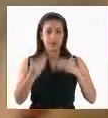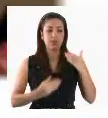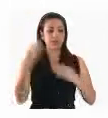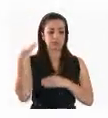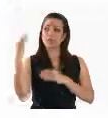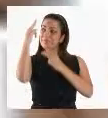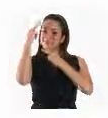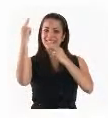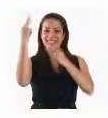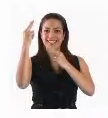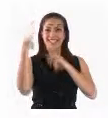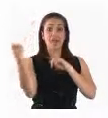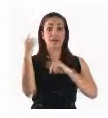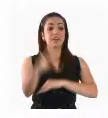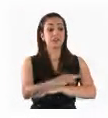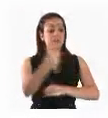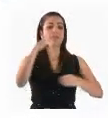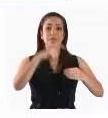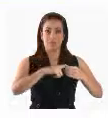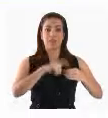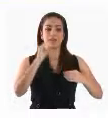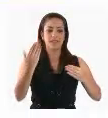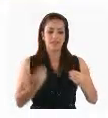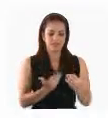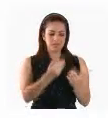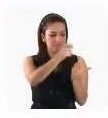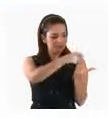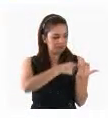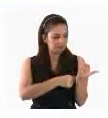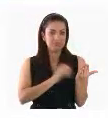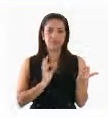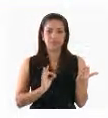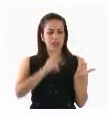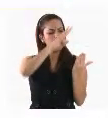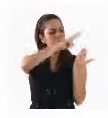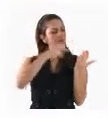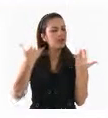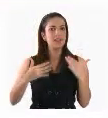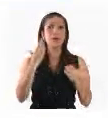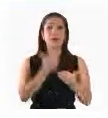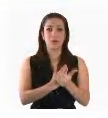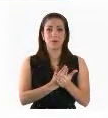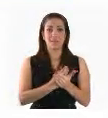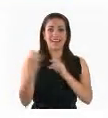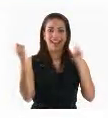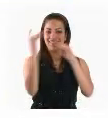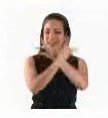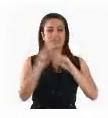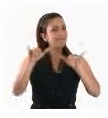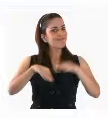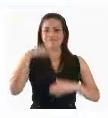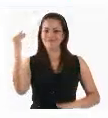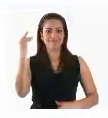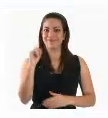democracia todos somos invitados de honor. Y la única manera de participar es si estamos debidamente registrados. ¡Compruébate ya! ¡Cumple! Y en la fiesta de la